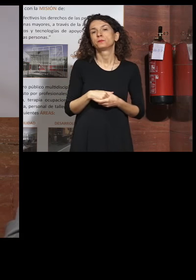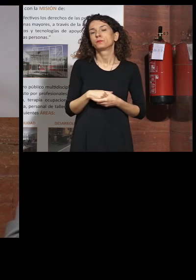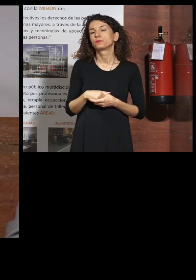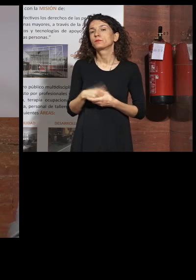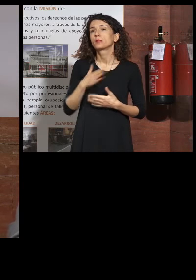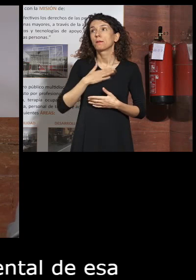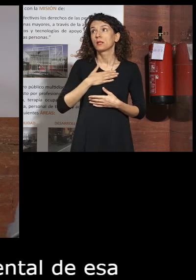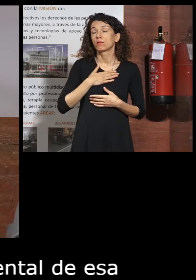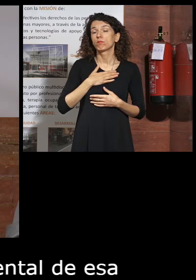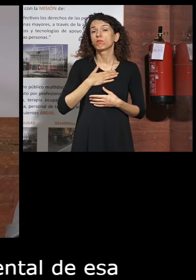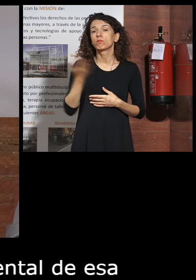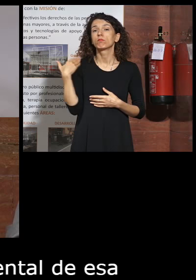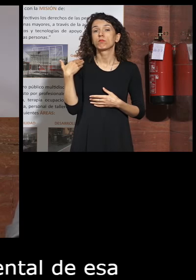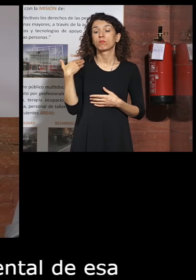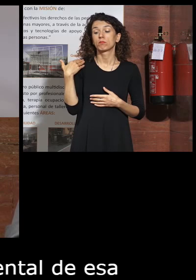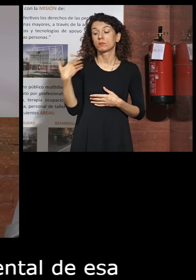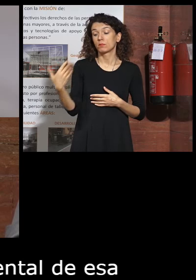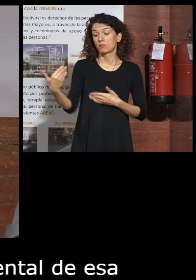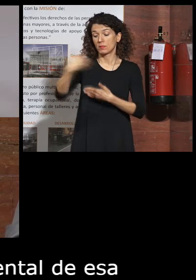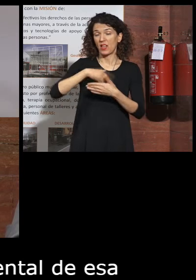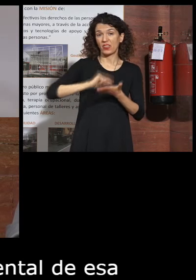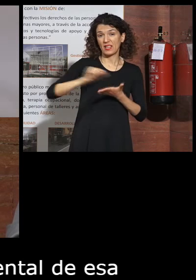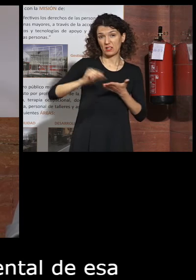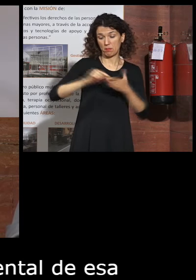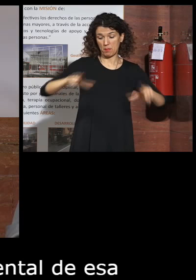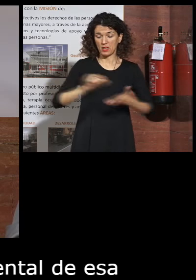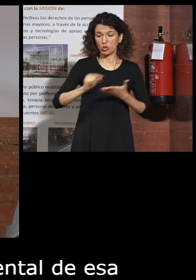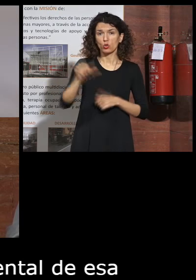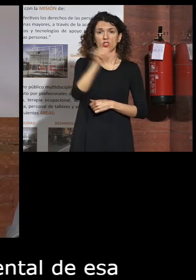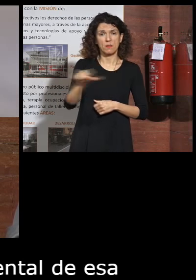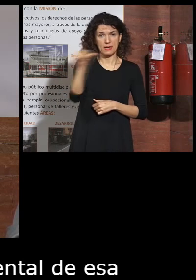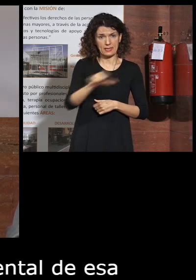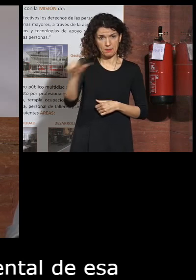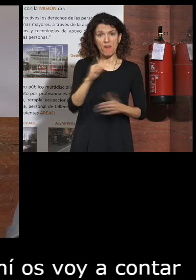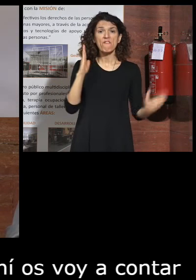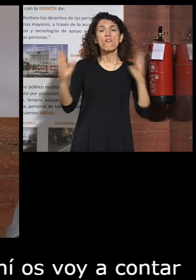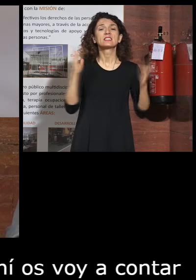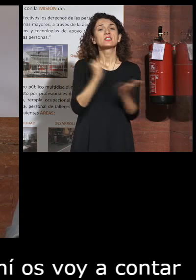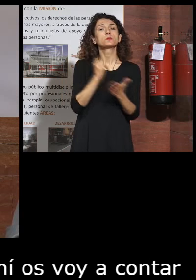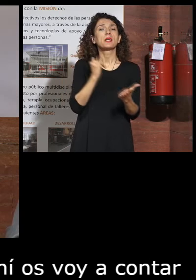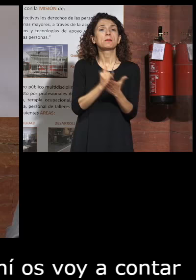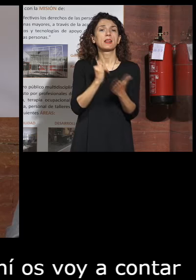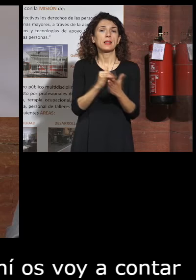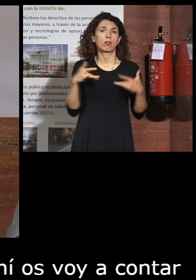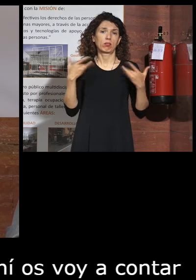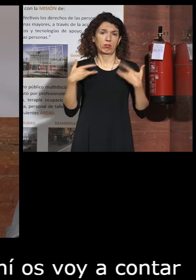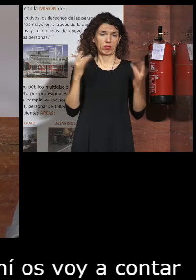a mí me traían a mi despacho todas las semanas en una fase experimental que se hizo